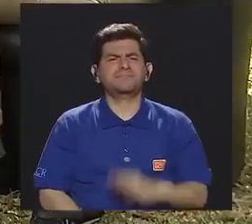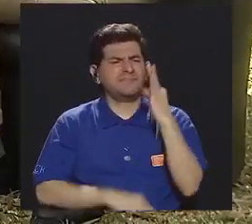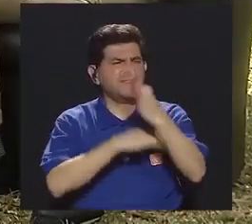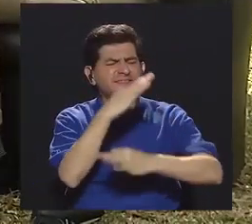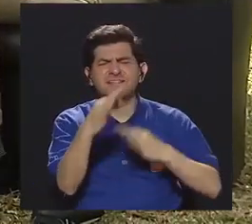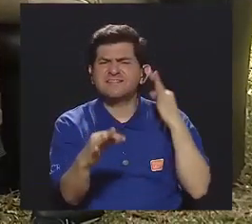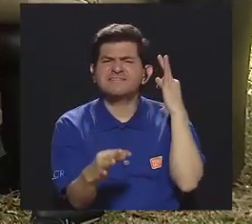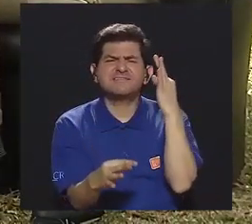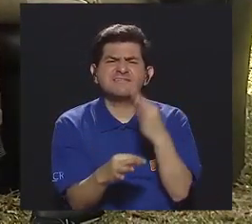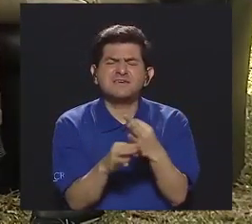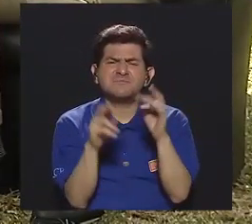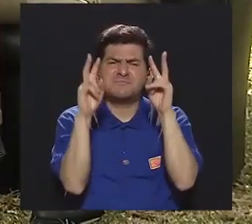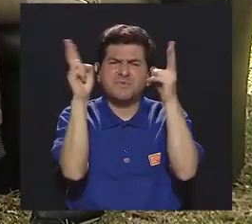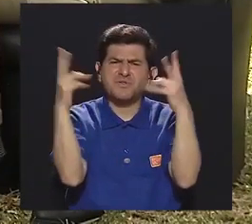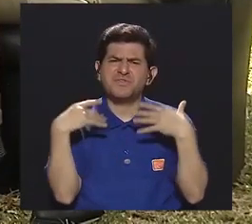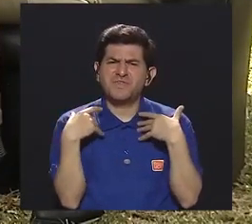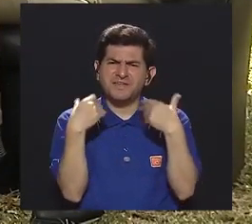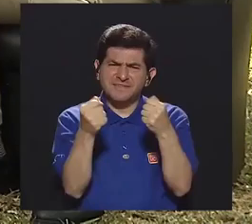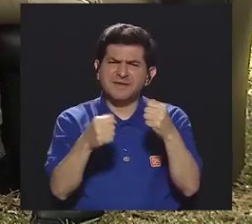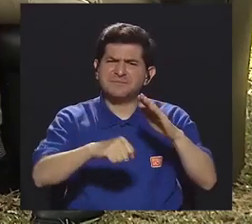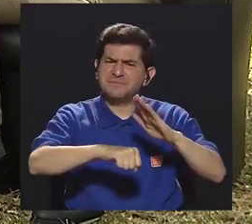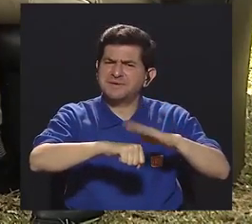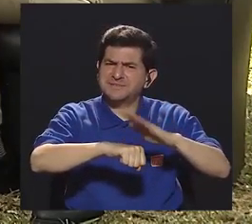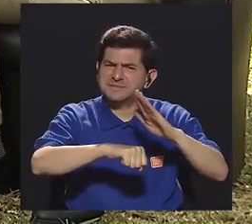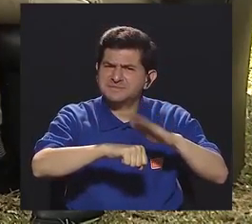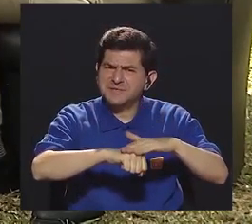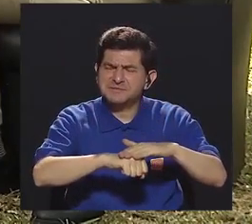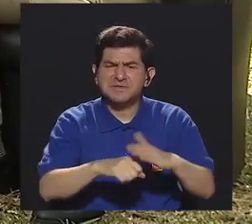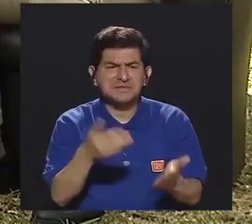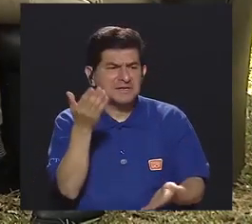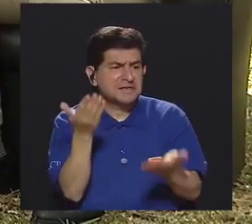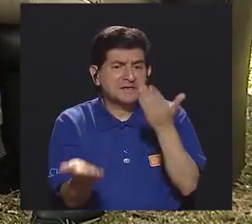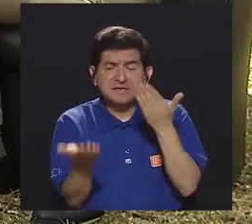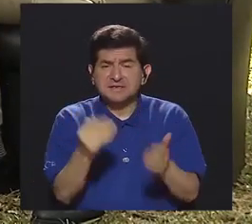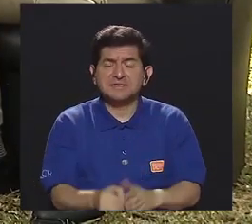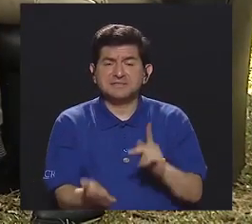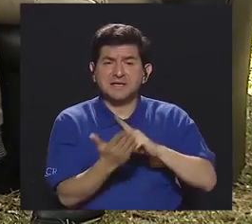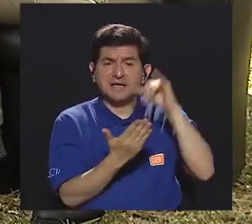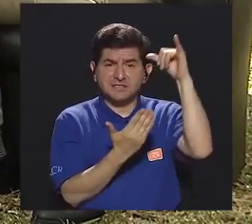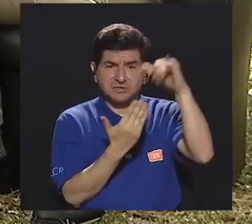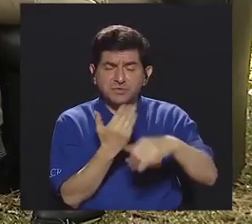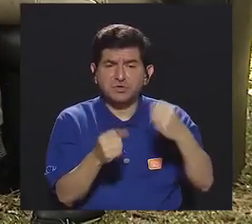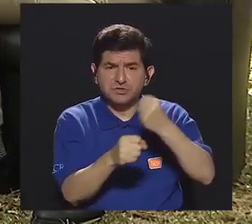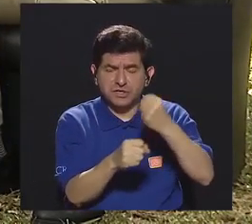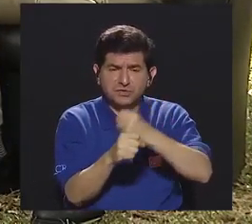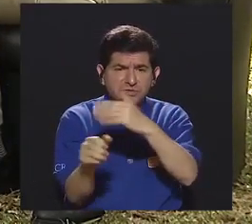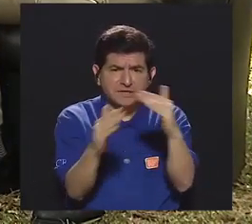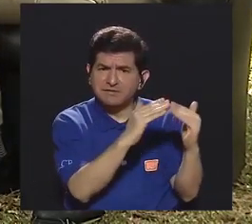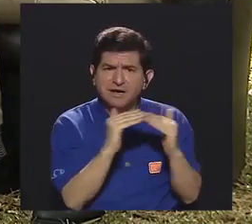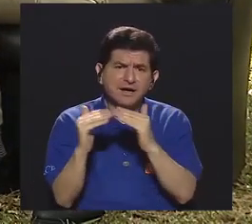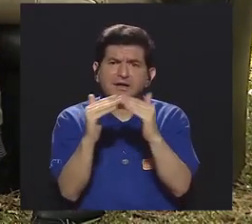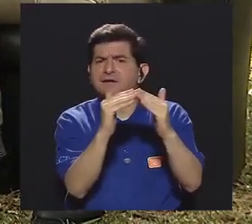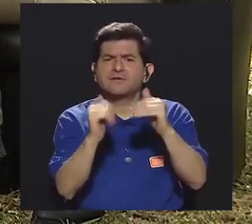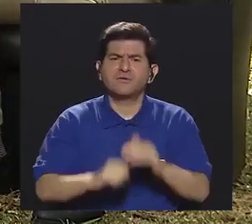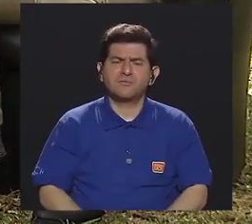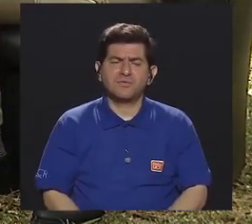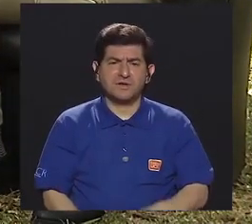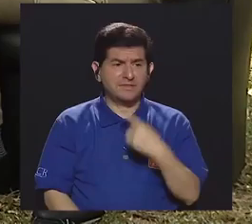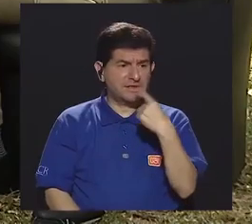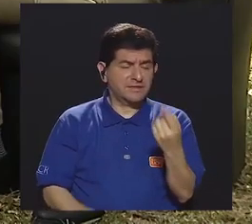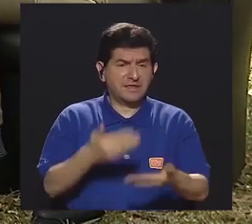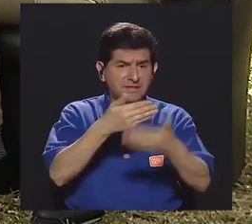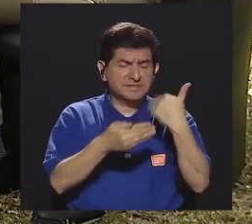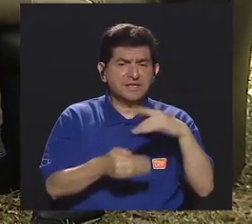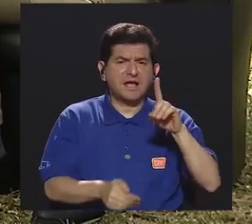Mariela, ¿y qué tipo de temas de salud permite, por ejemplo, que este proyecto trabaje en estas comunidades que